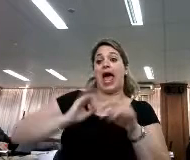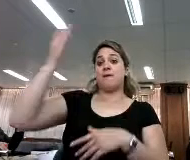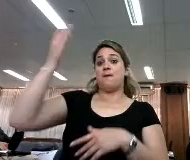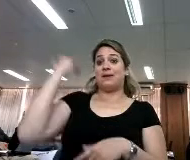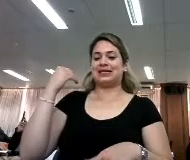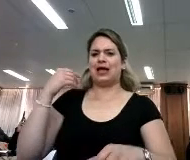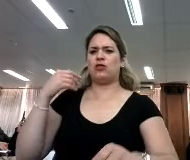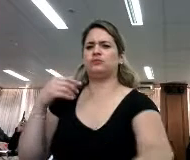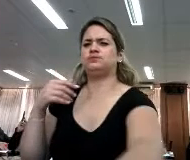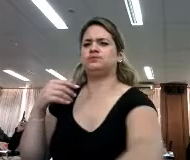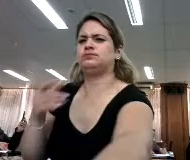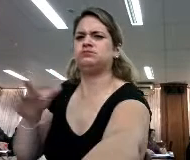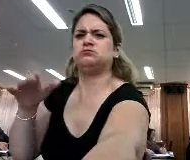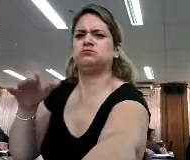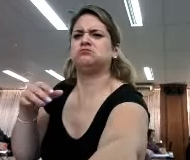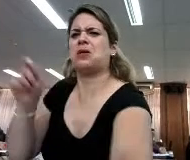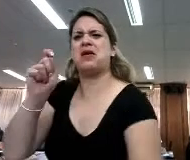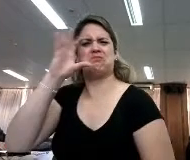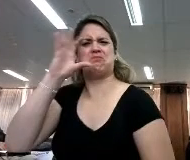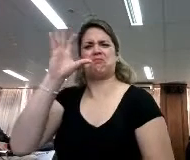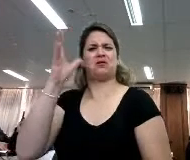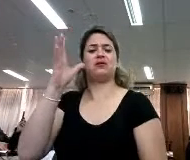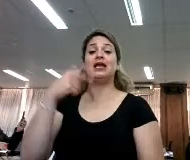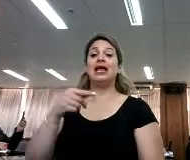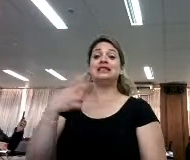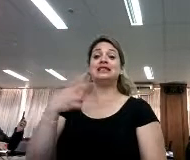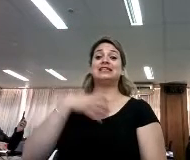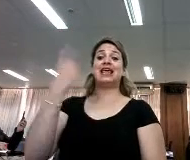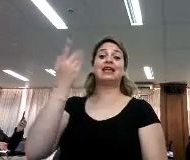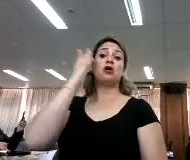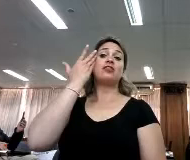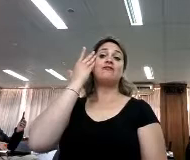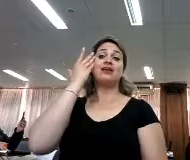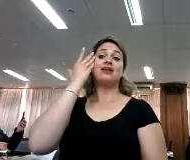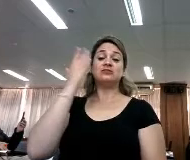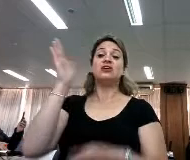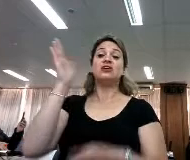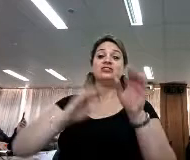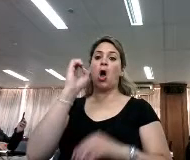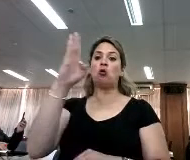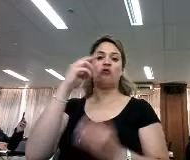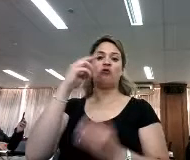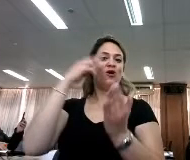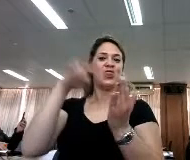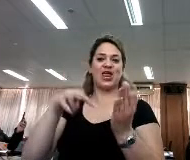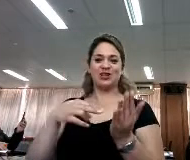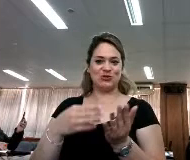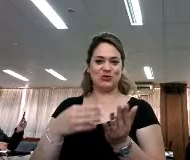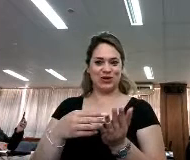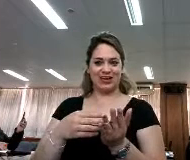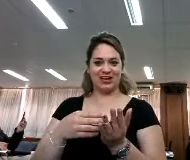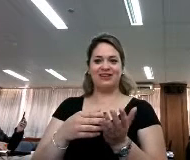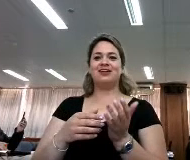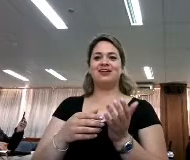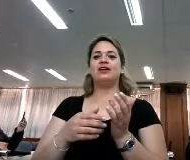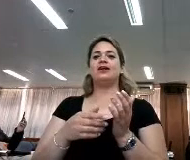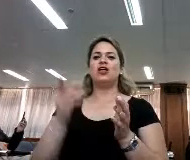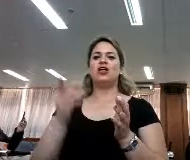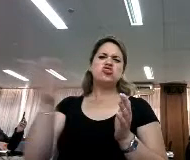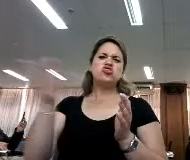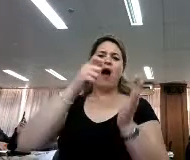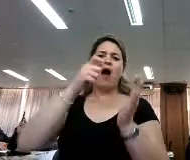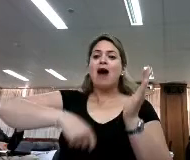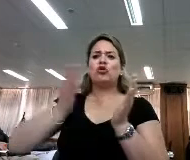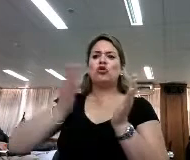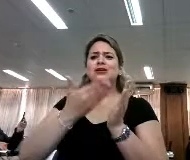pasado, no recuerdo, el director de Facebook hizo su club de lectura y bueno, yo creo que todos los autores querían